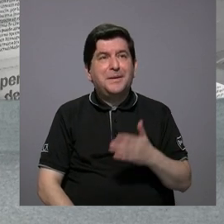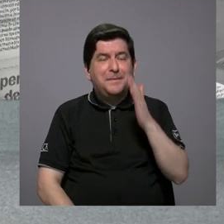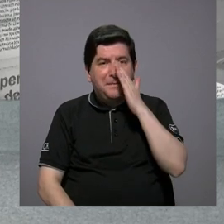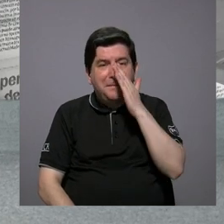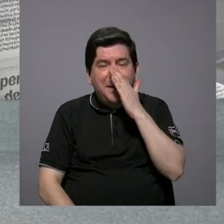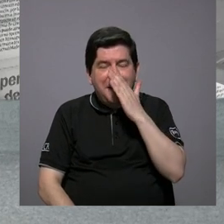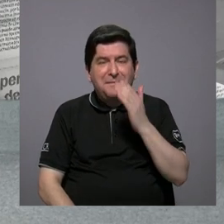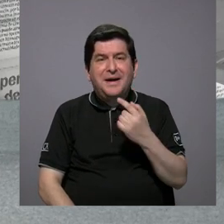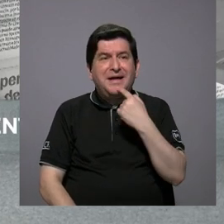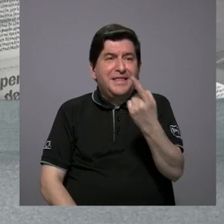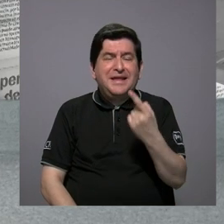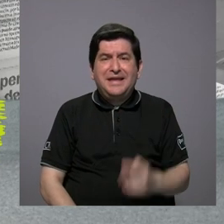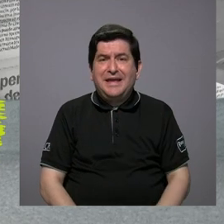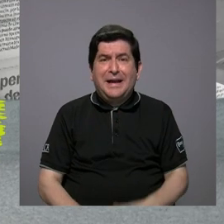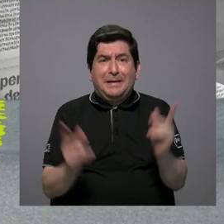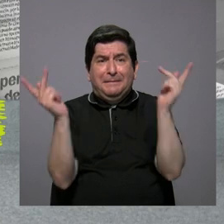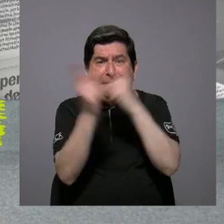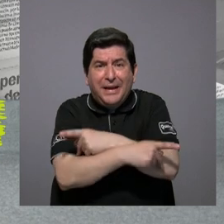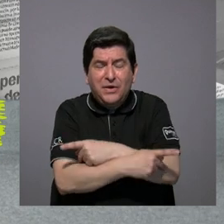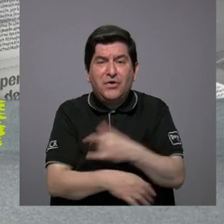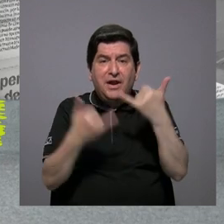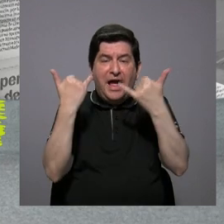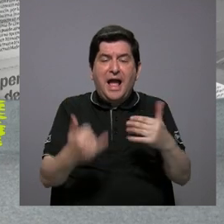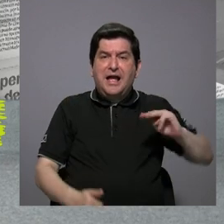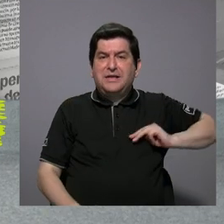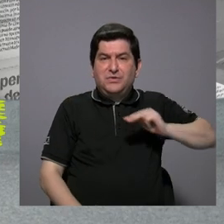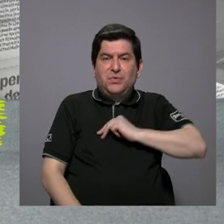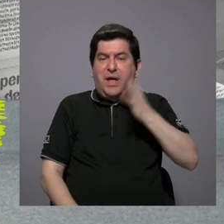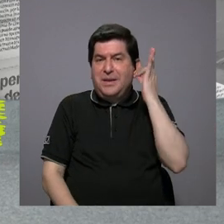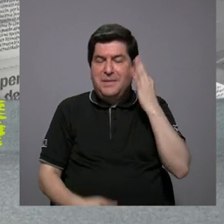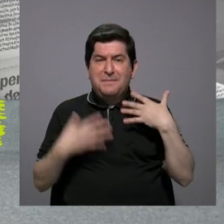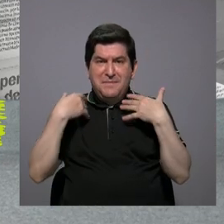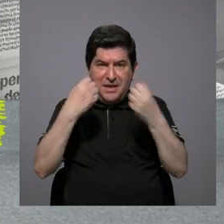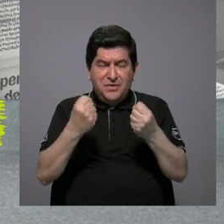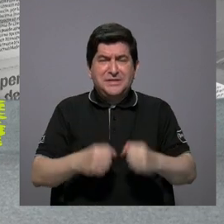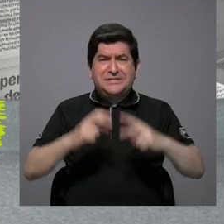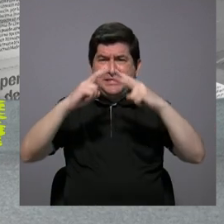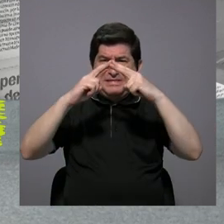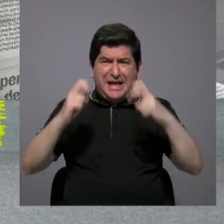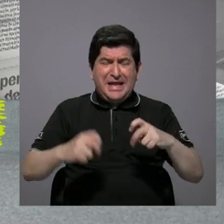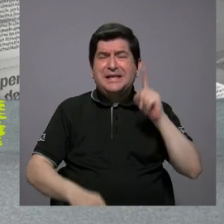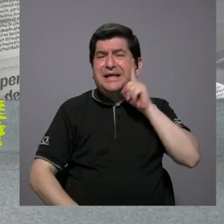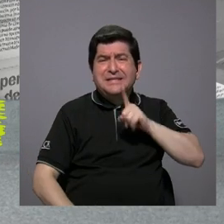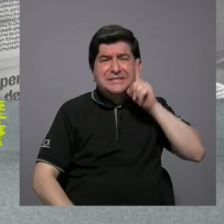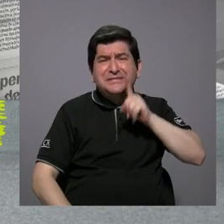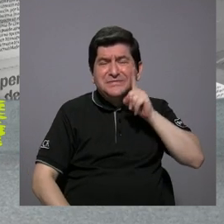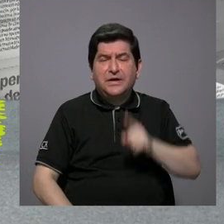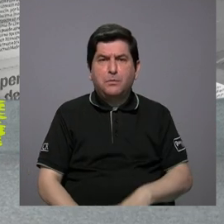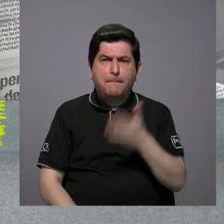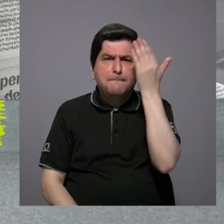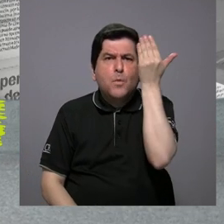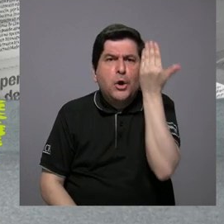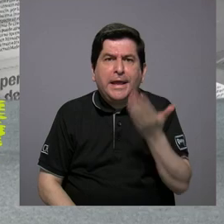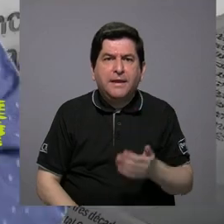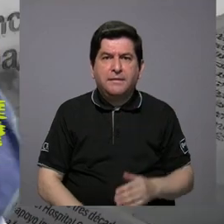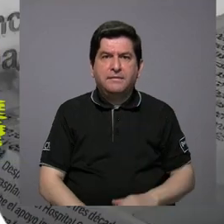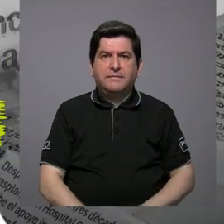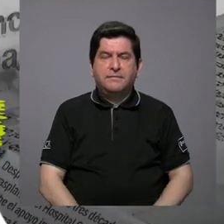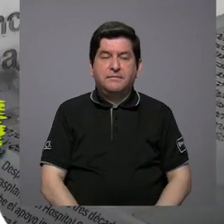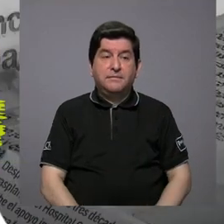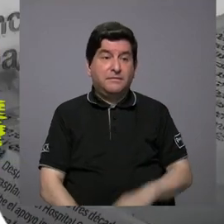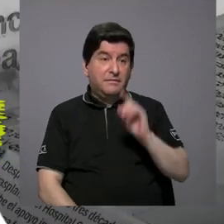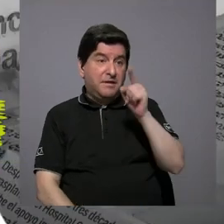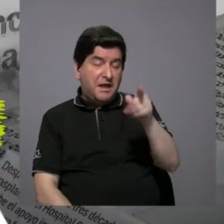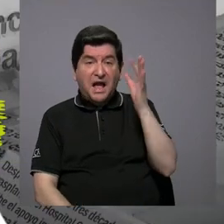que la actual Ministra de Salud hace un análisis totalmente falso. ¿Por qué? Porque